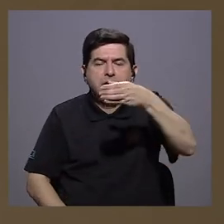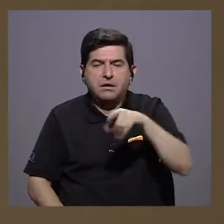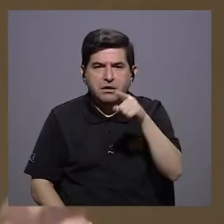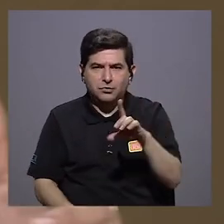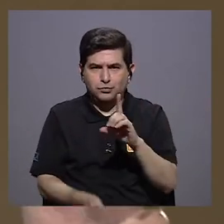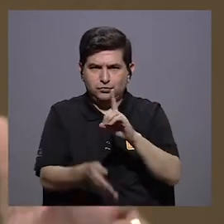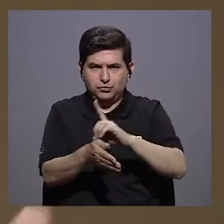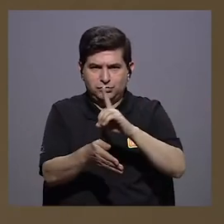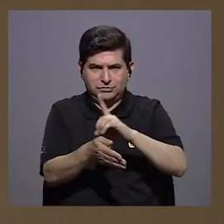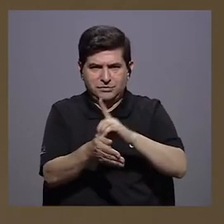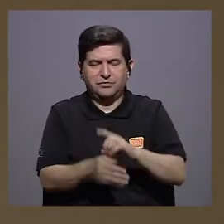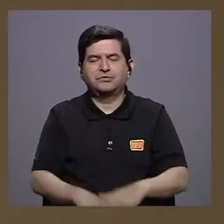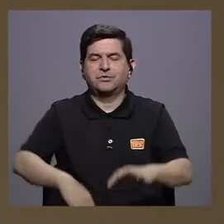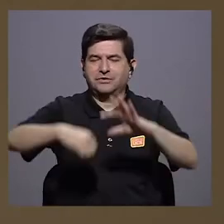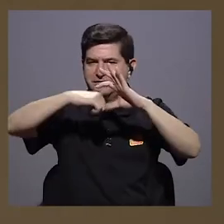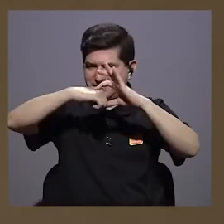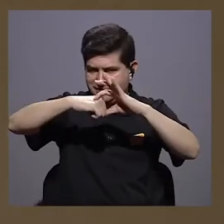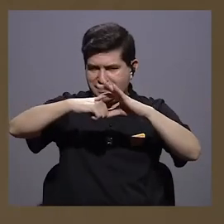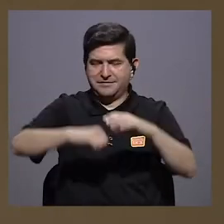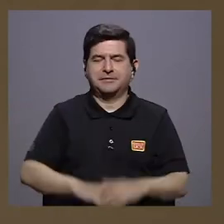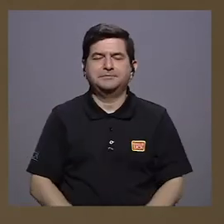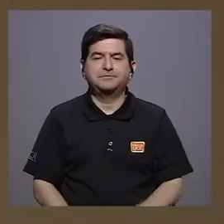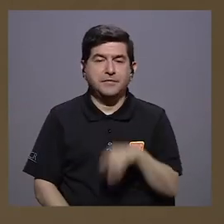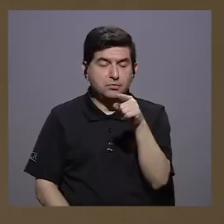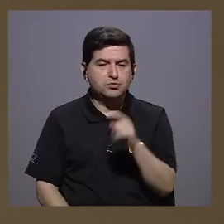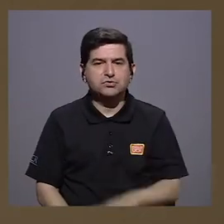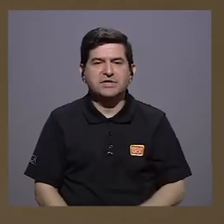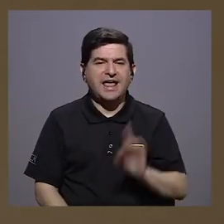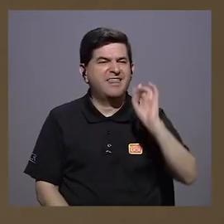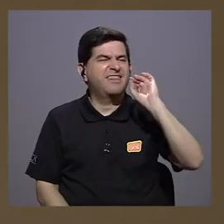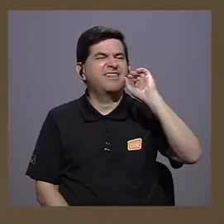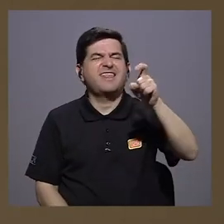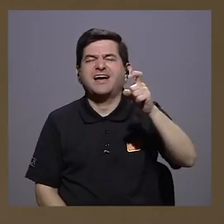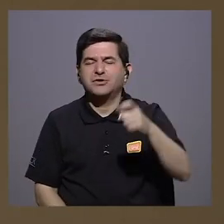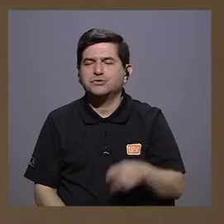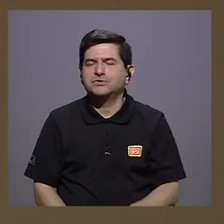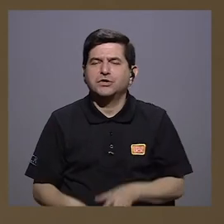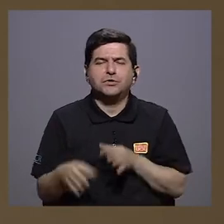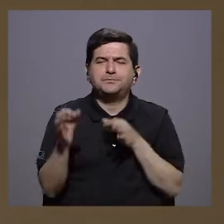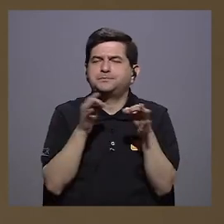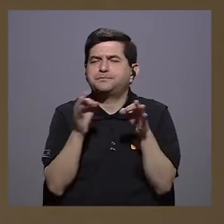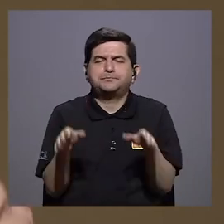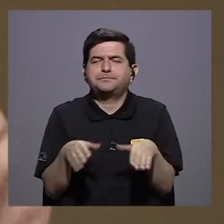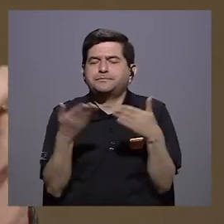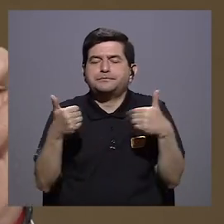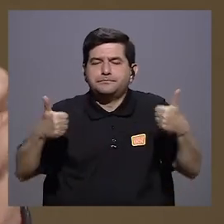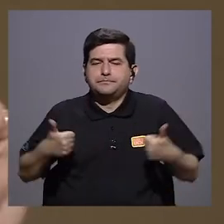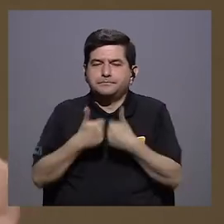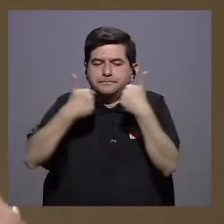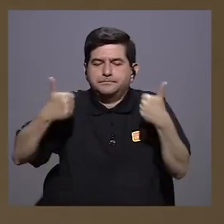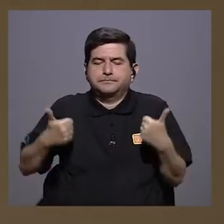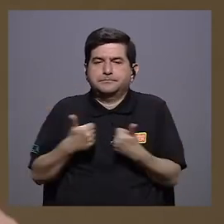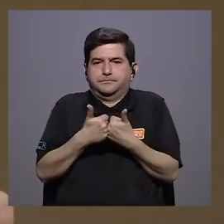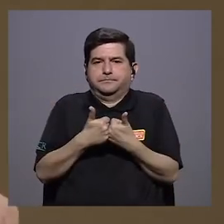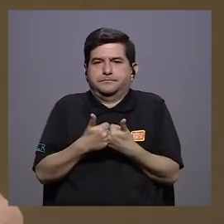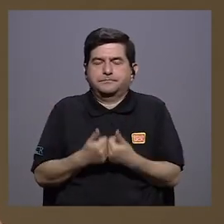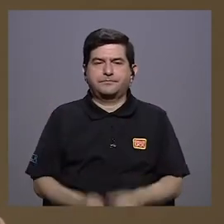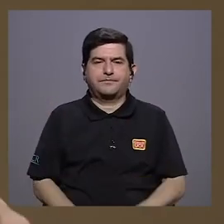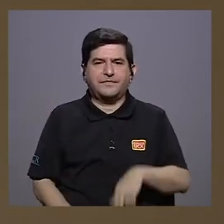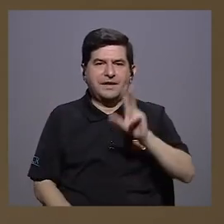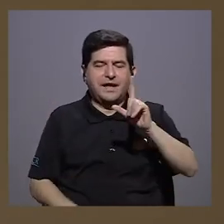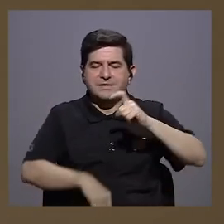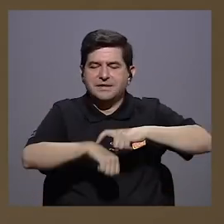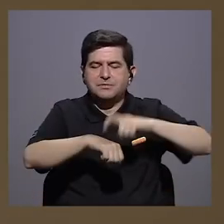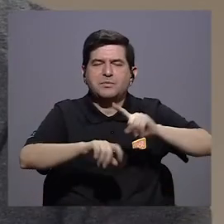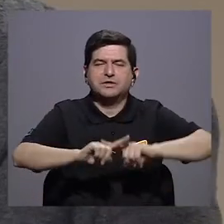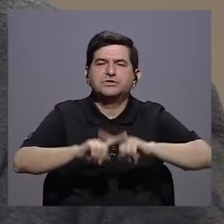es un médico del planeta Tierra y le tiene que dar un diagnóstico, ¿qué nos diría como desafío a manera de viñeta en tres